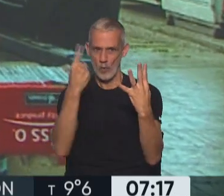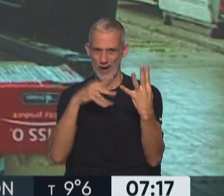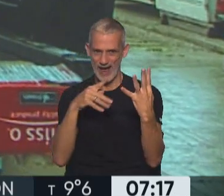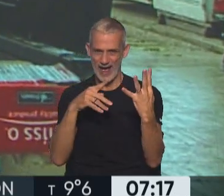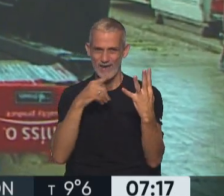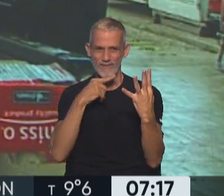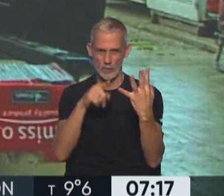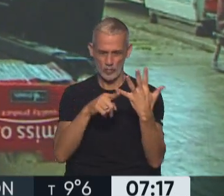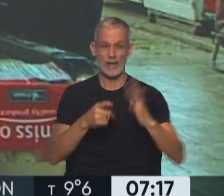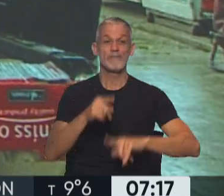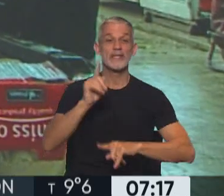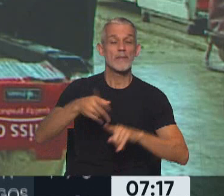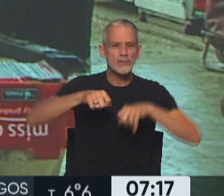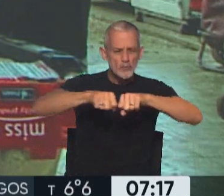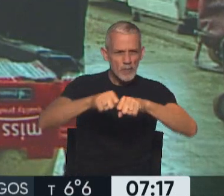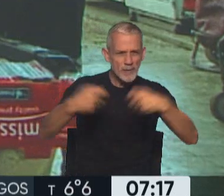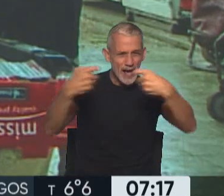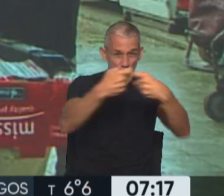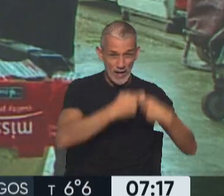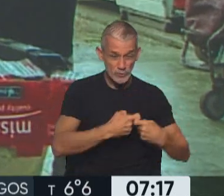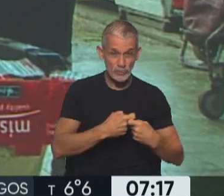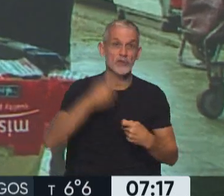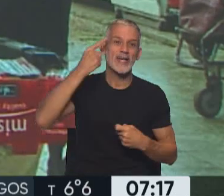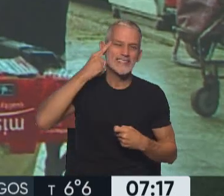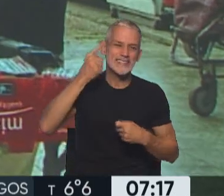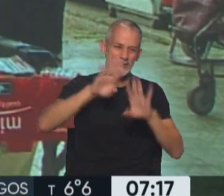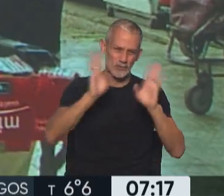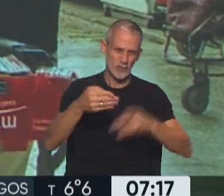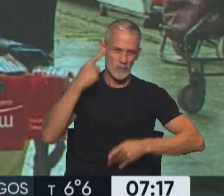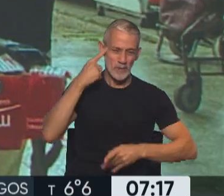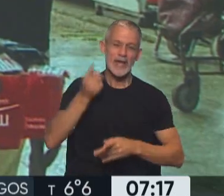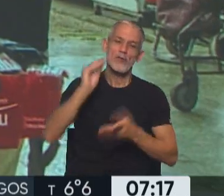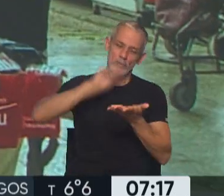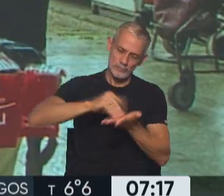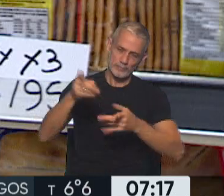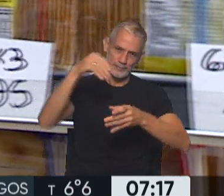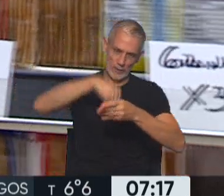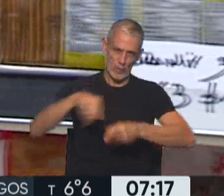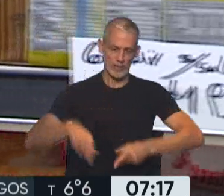cierto es que estuvimos también con supermercadistas de origen chino porque ellos se han sumado a la propuesta.